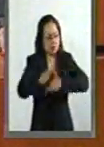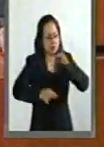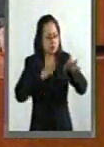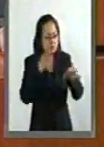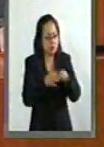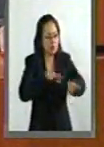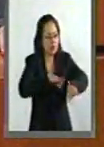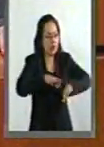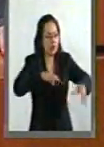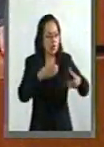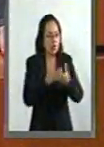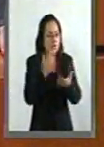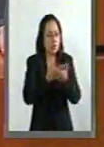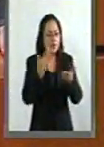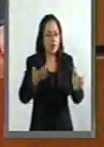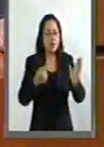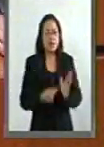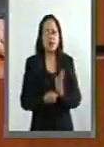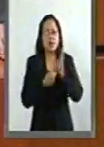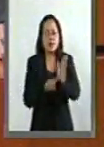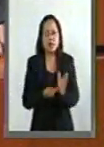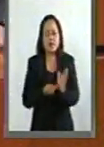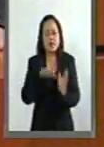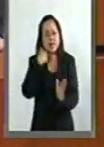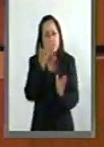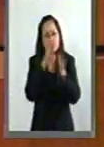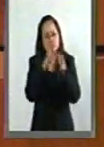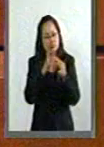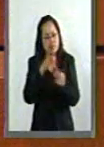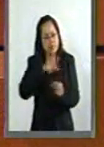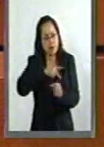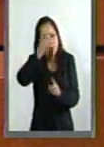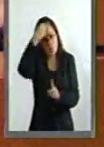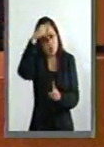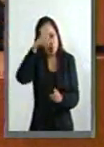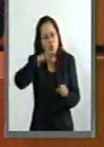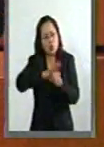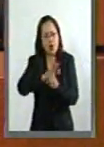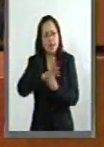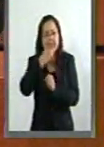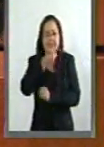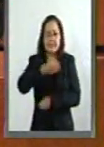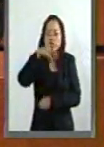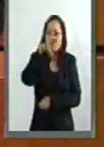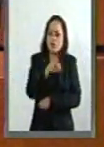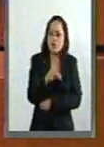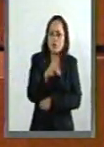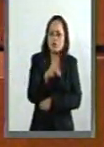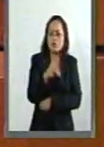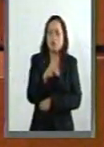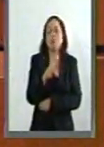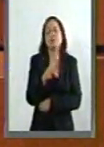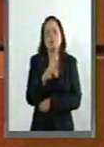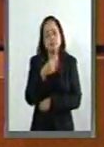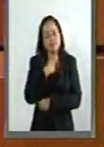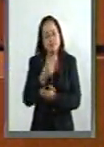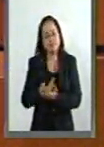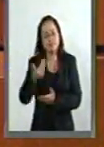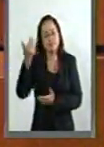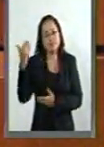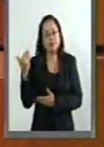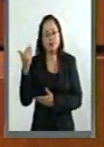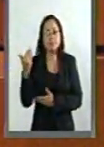a consideración de ustedes y obviamente exhibir mi posición que fue en contra. Ya ha comentado la senadora